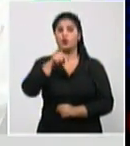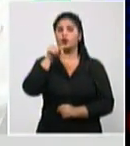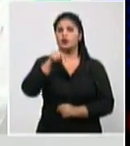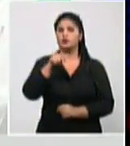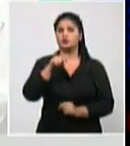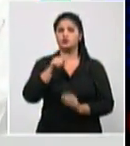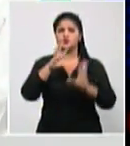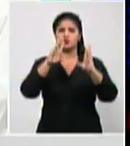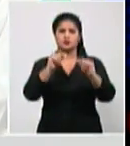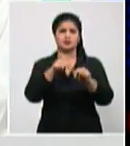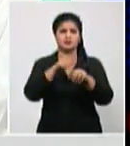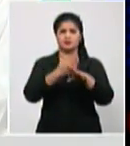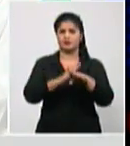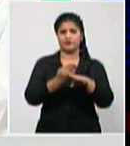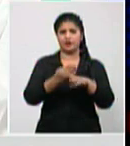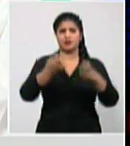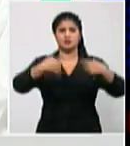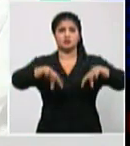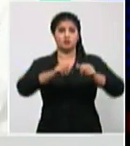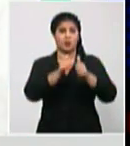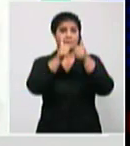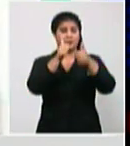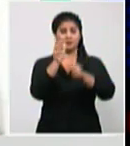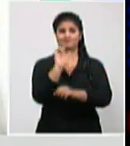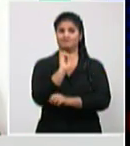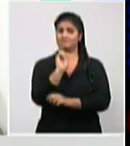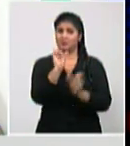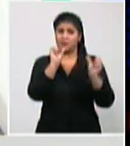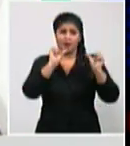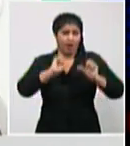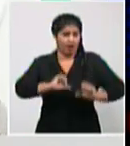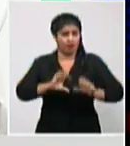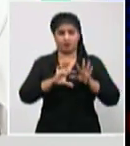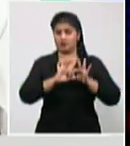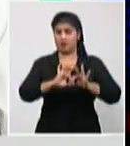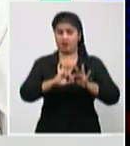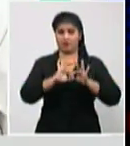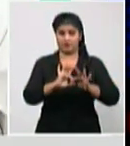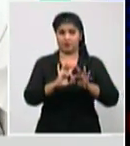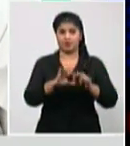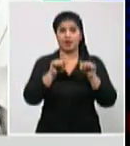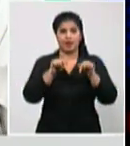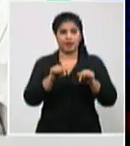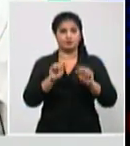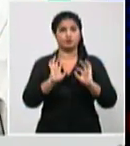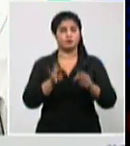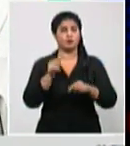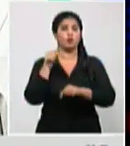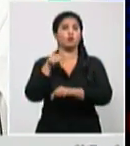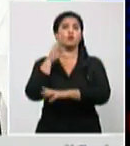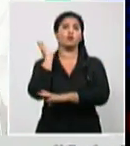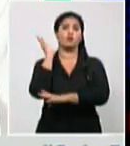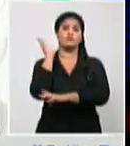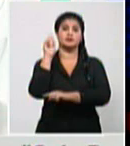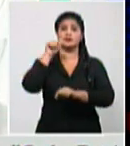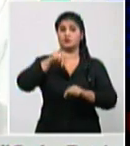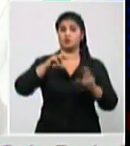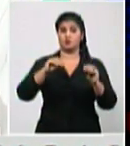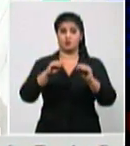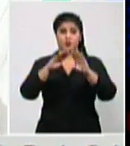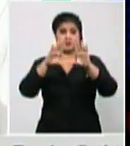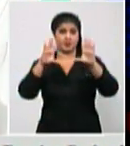complejos es compleja la situación es la razón de esta conferencia hoy un poco